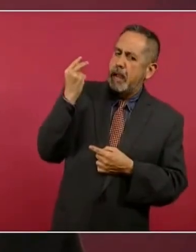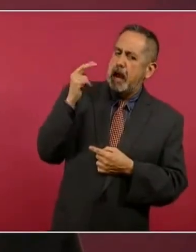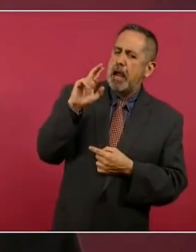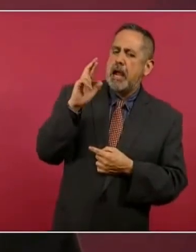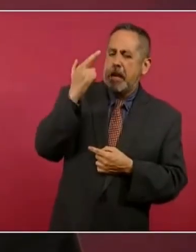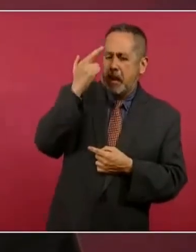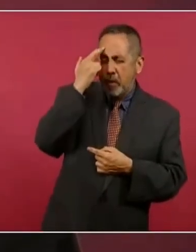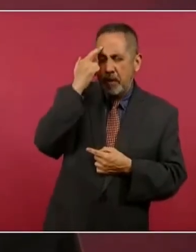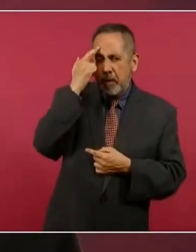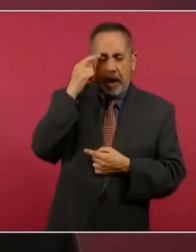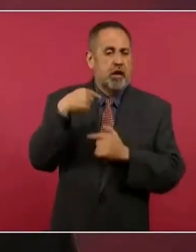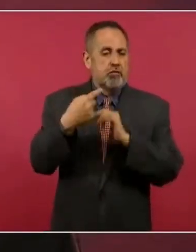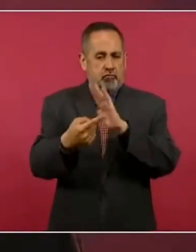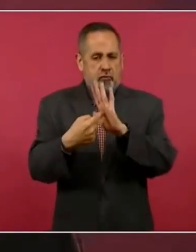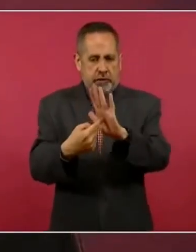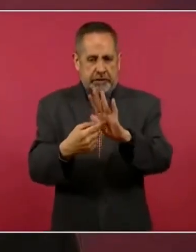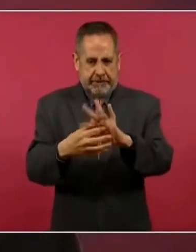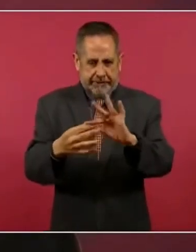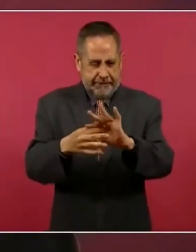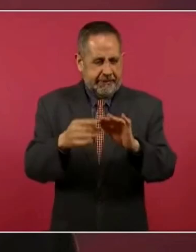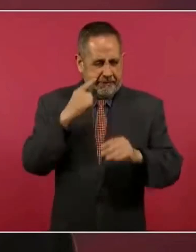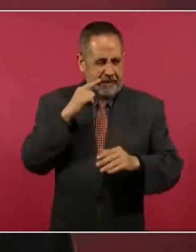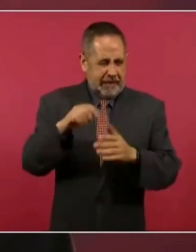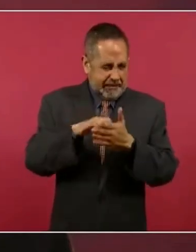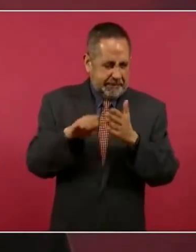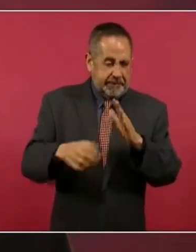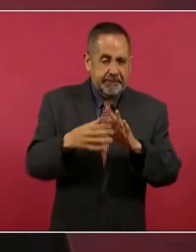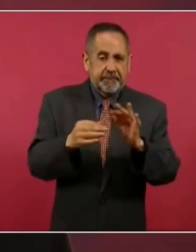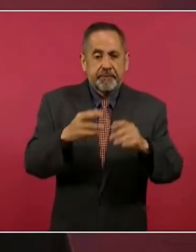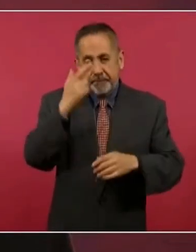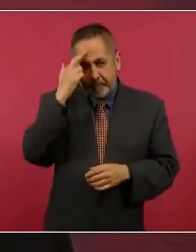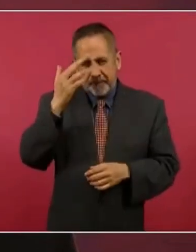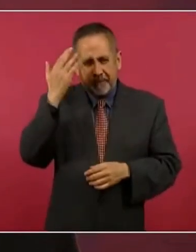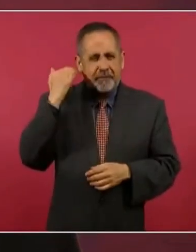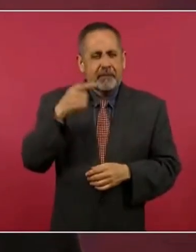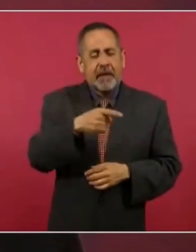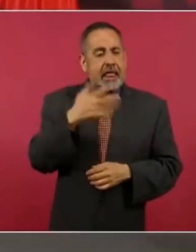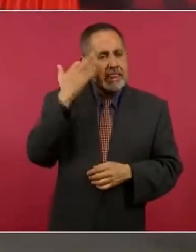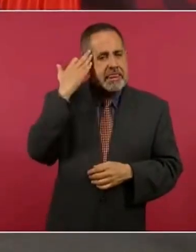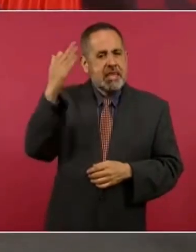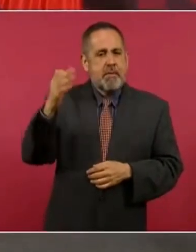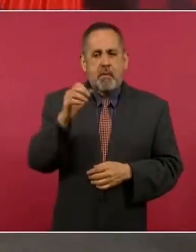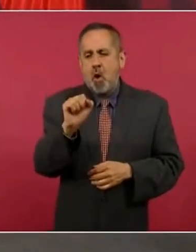de cómo después del desastre ocasionado por Santana